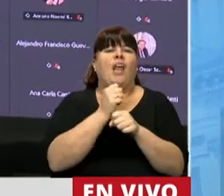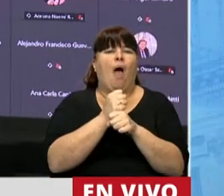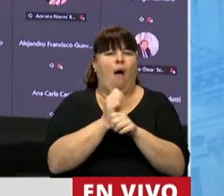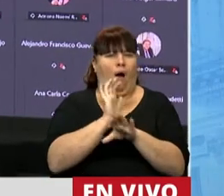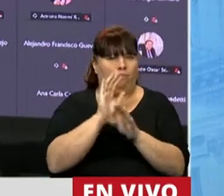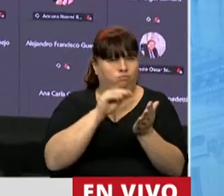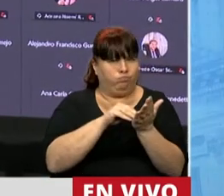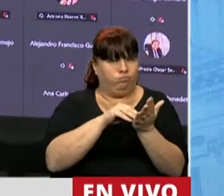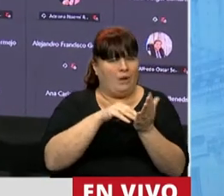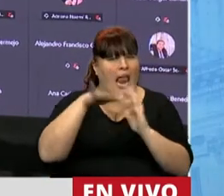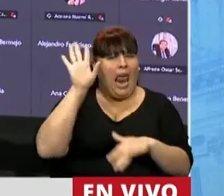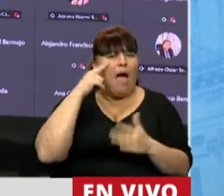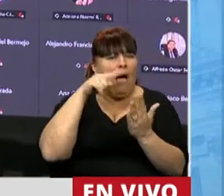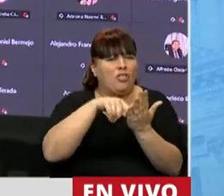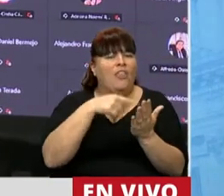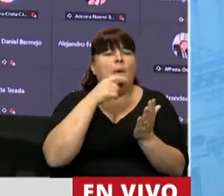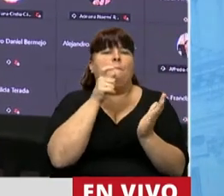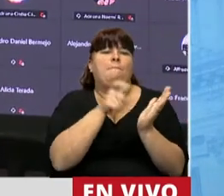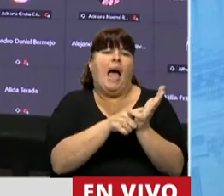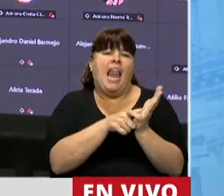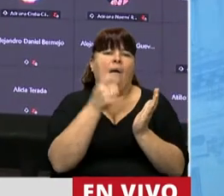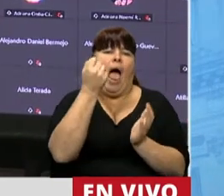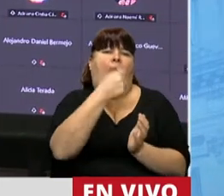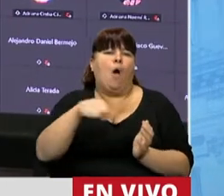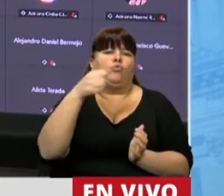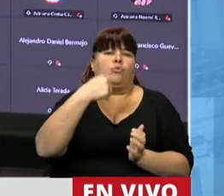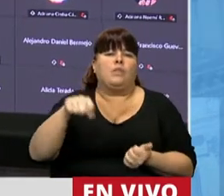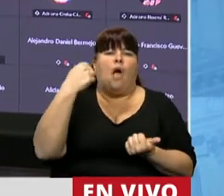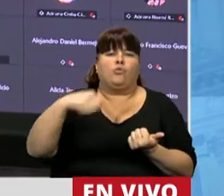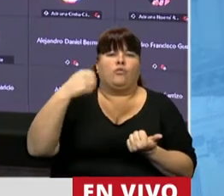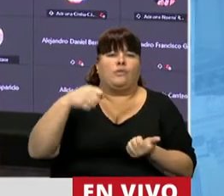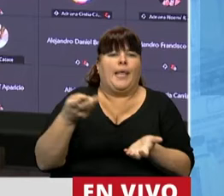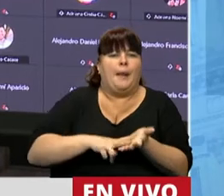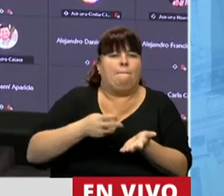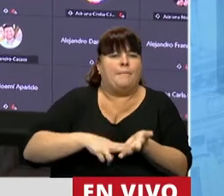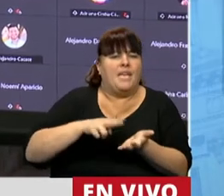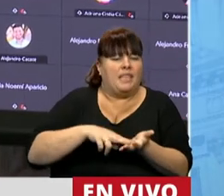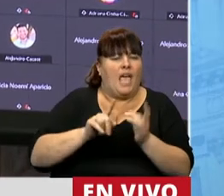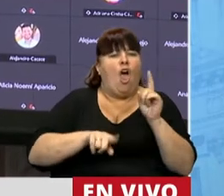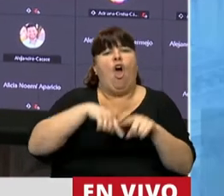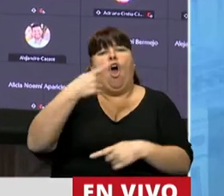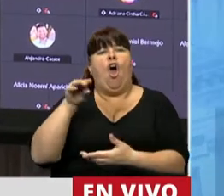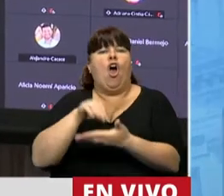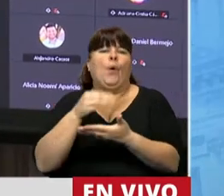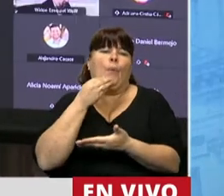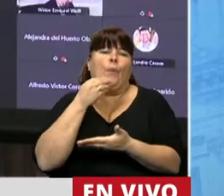muchas veces la palabra ausentismo reiterado, otras veces